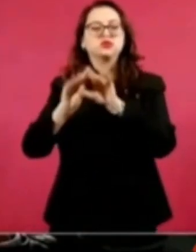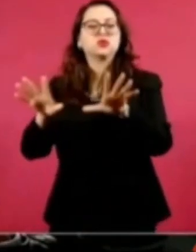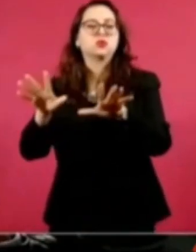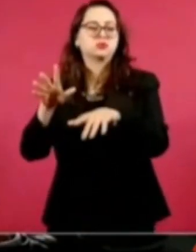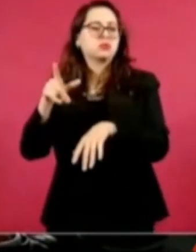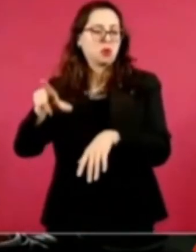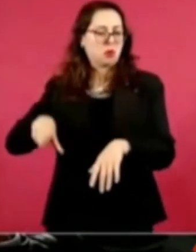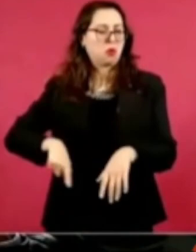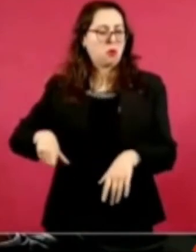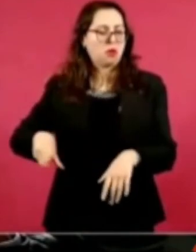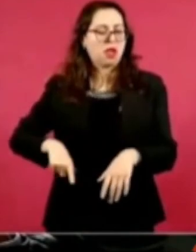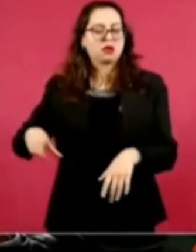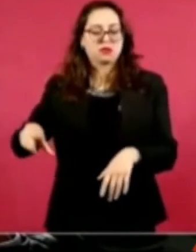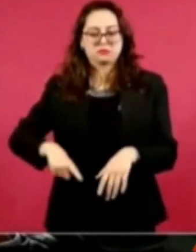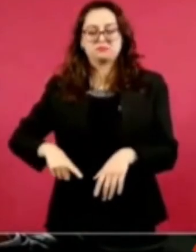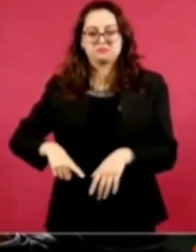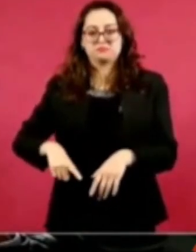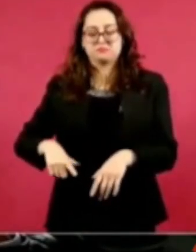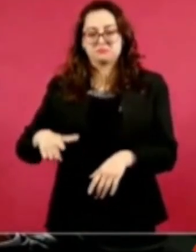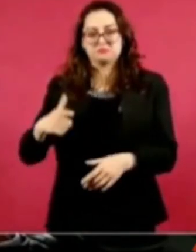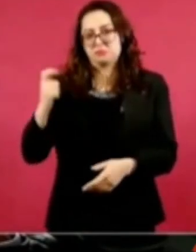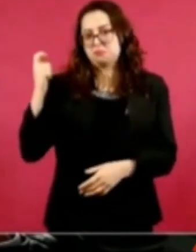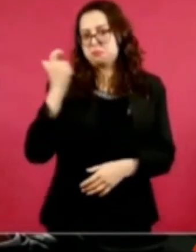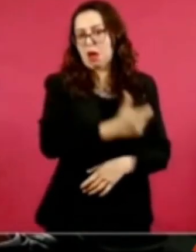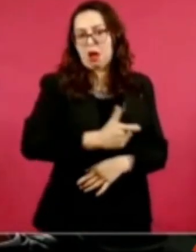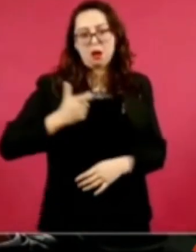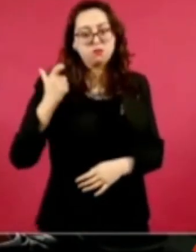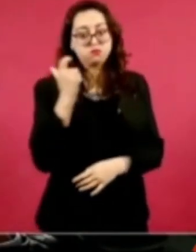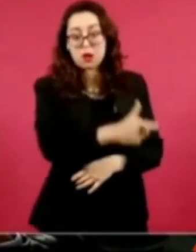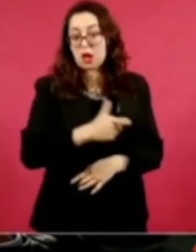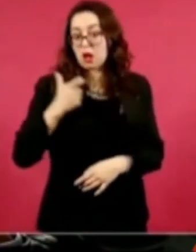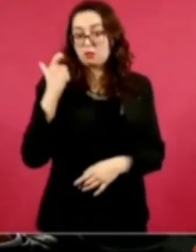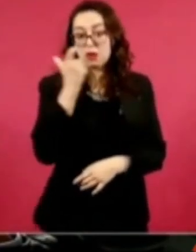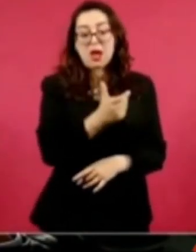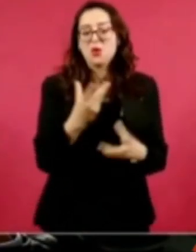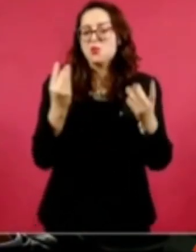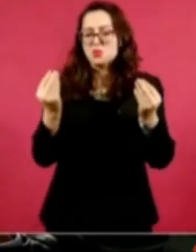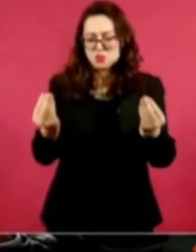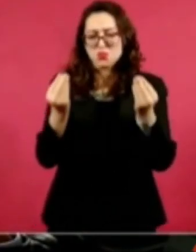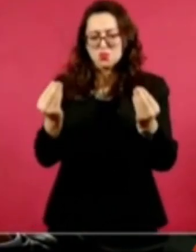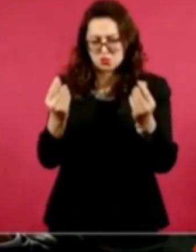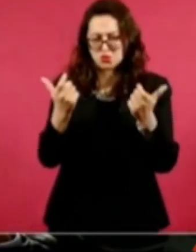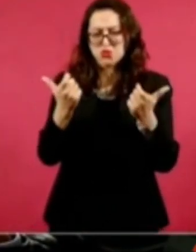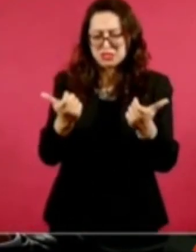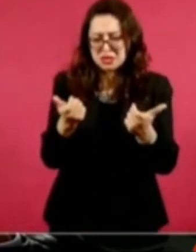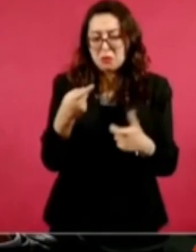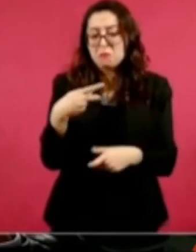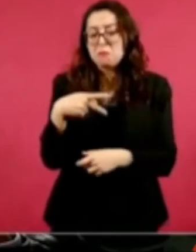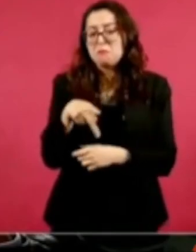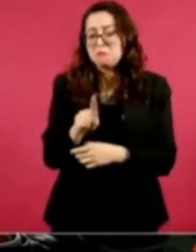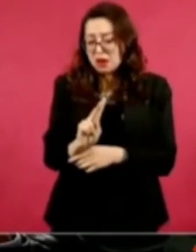periódicos, a la televisión. No, eso es la bachicha,